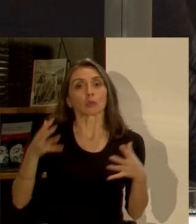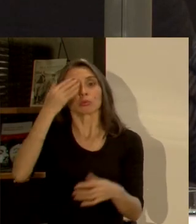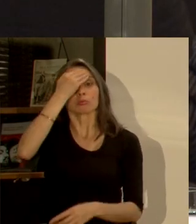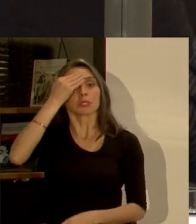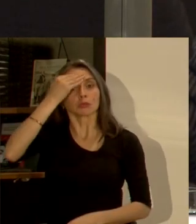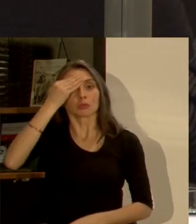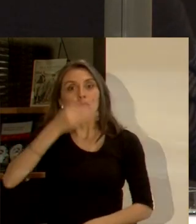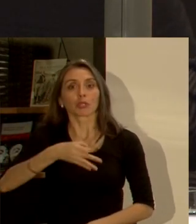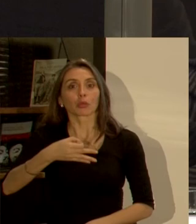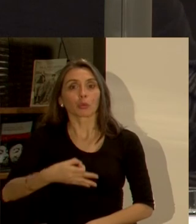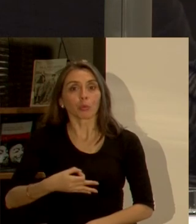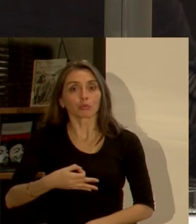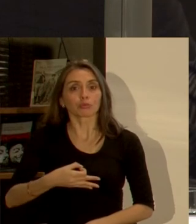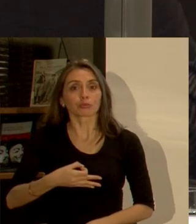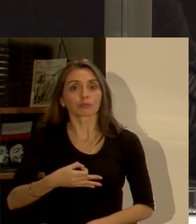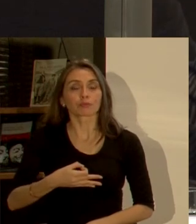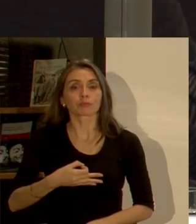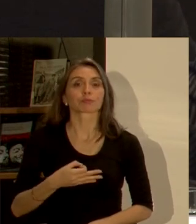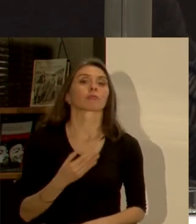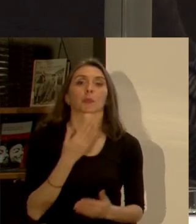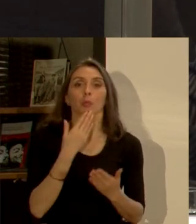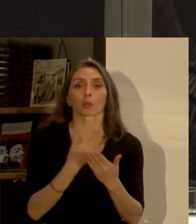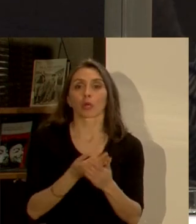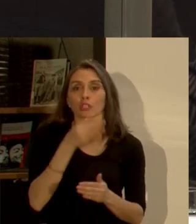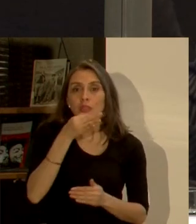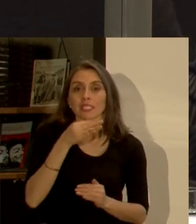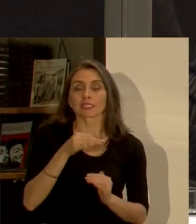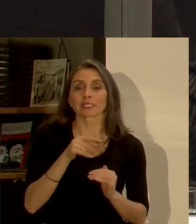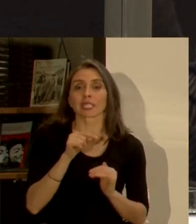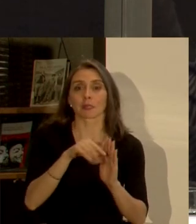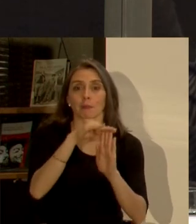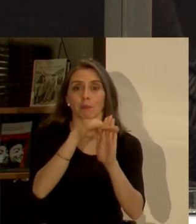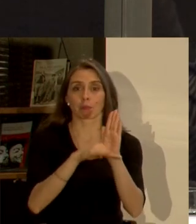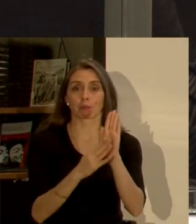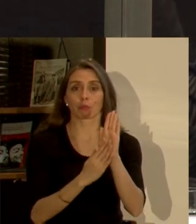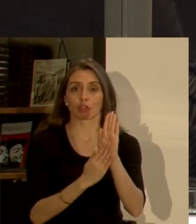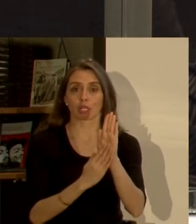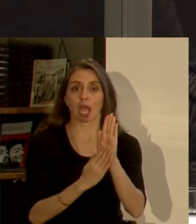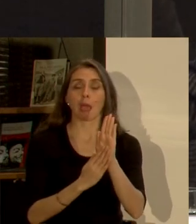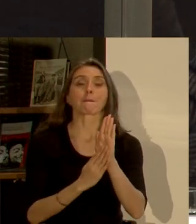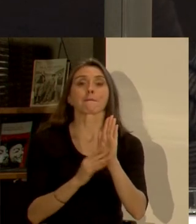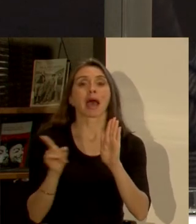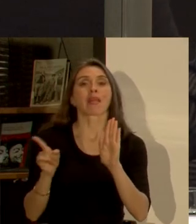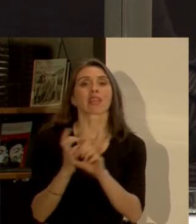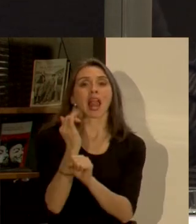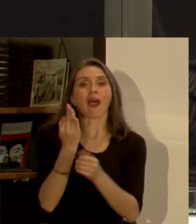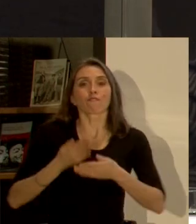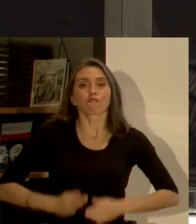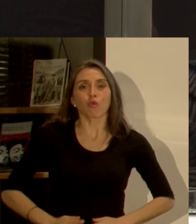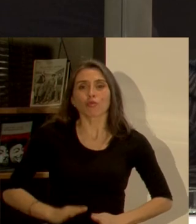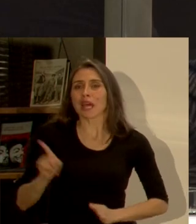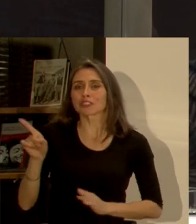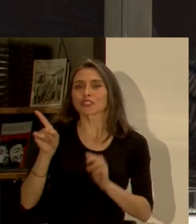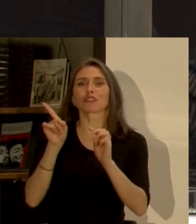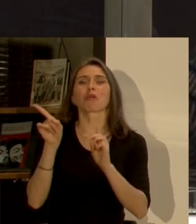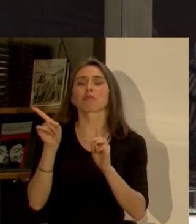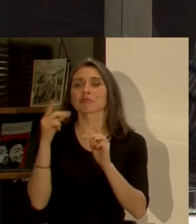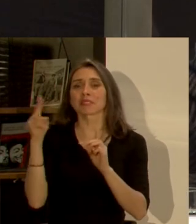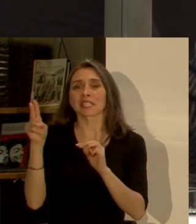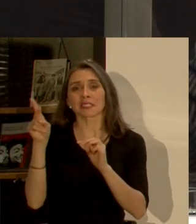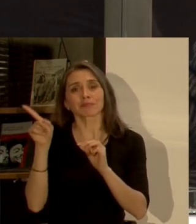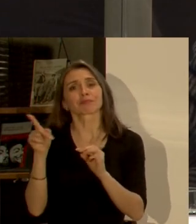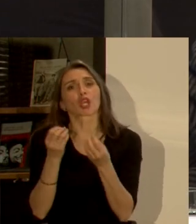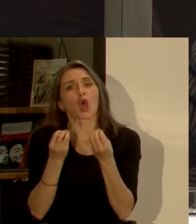justamente por eso cuando se habla de este programa de los ¿cómo vamos? yo creo que el mayor